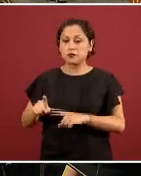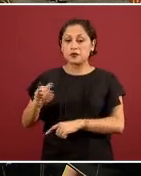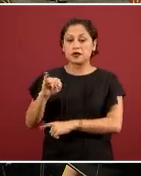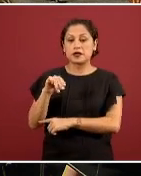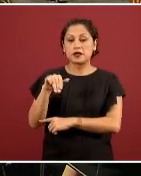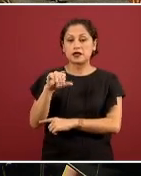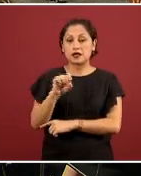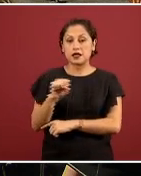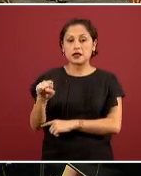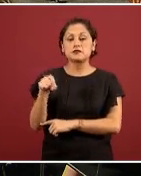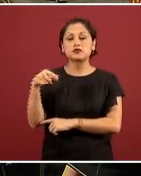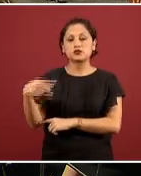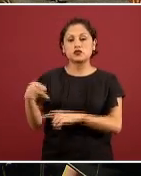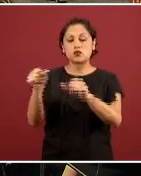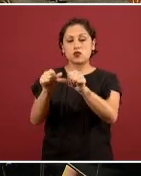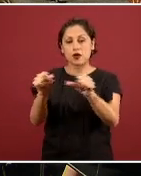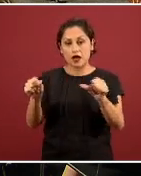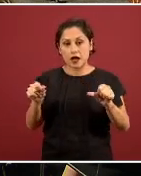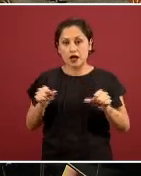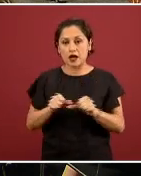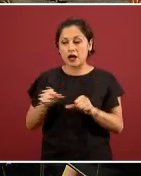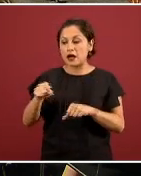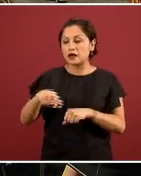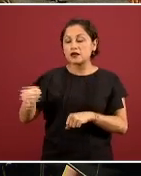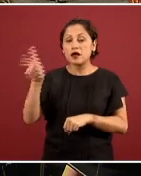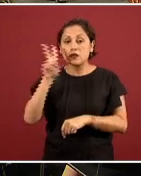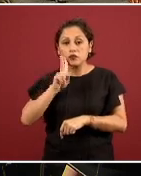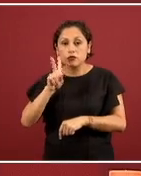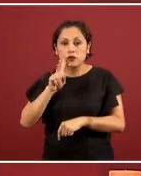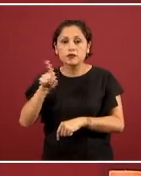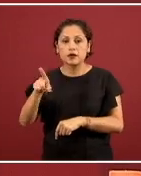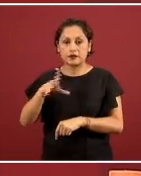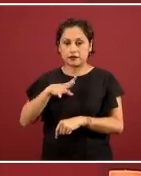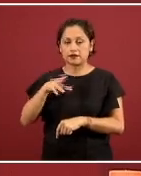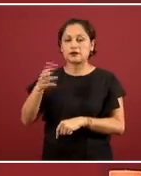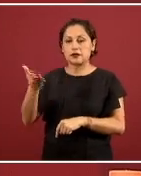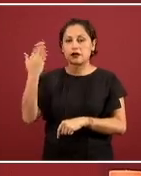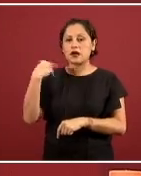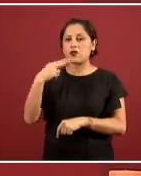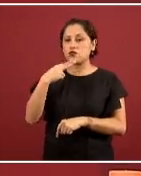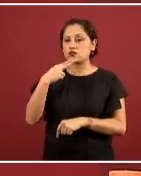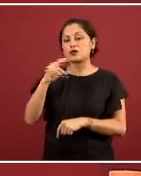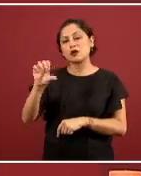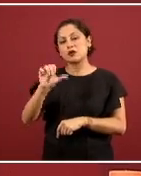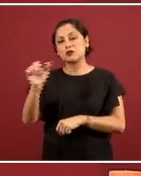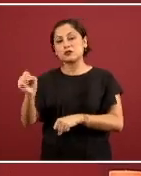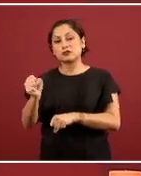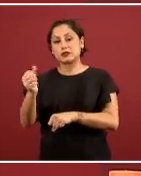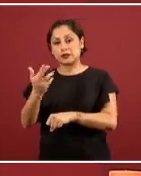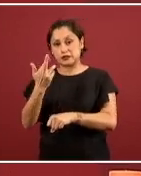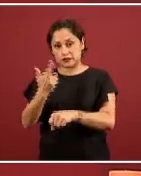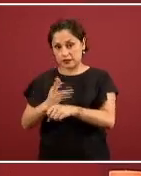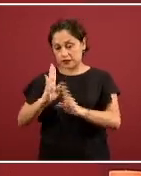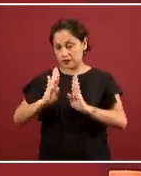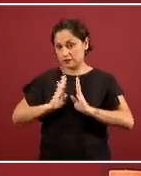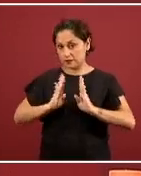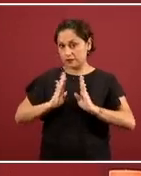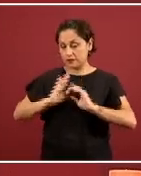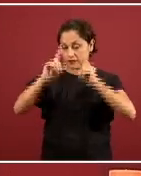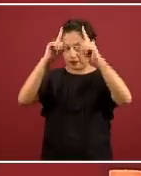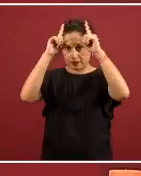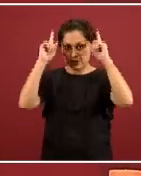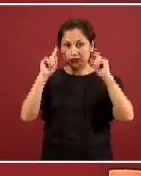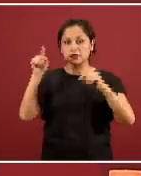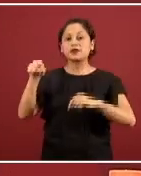área específica de estos simuladores, se ha utilizado. La Secretaría de Marina tiene también un área de simulación